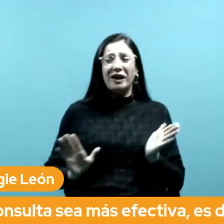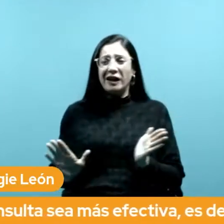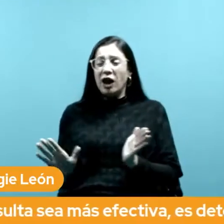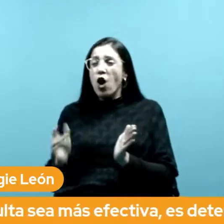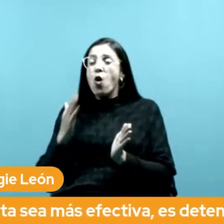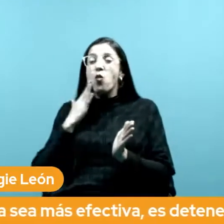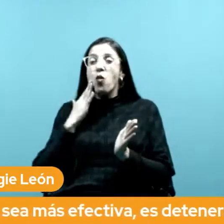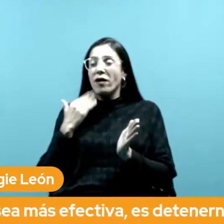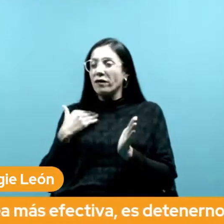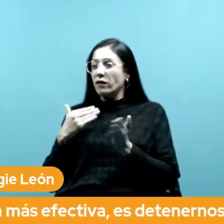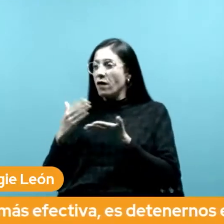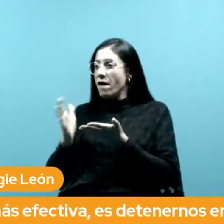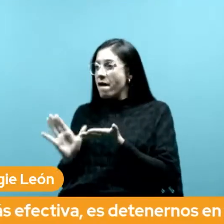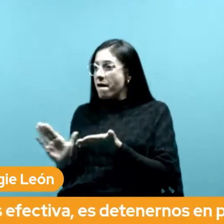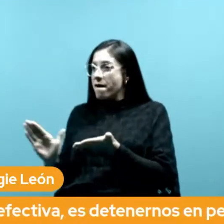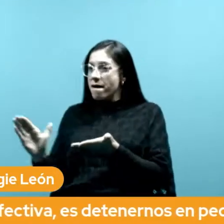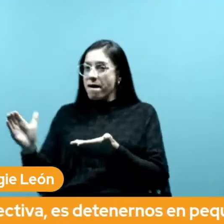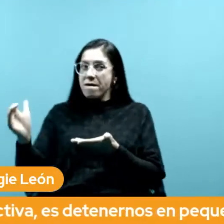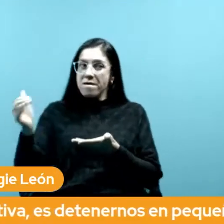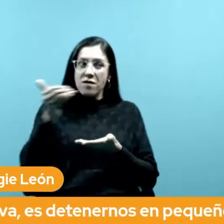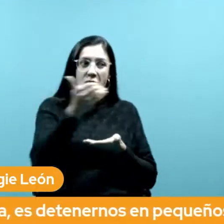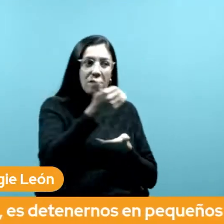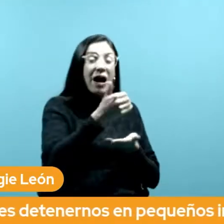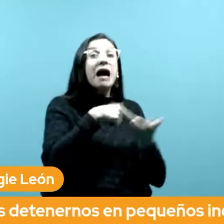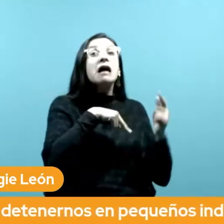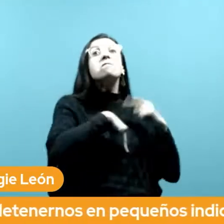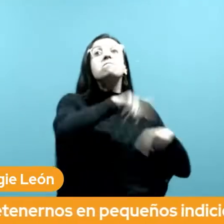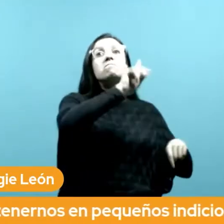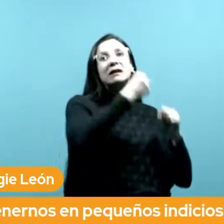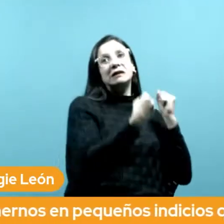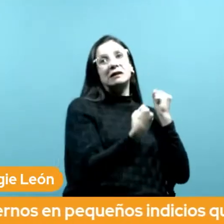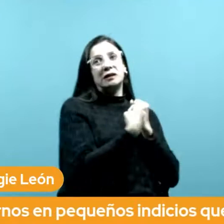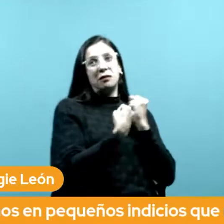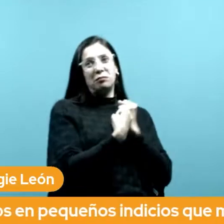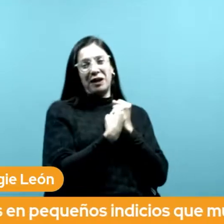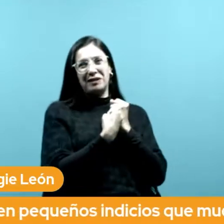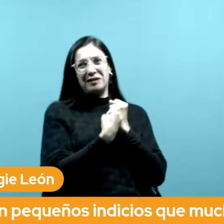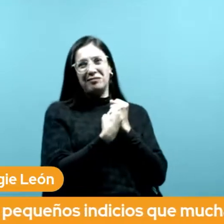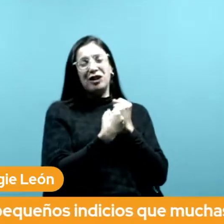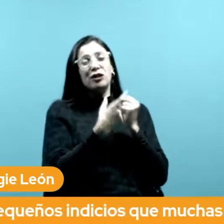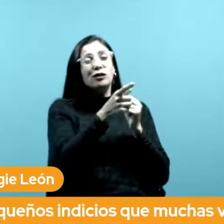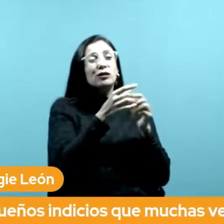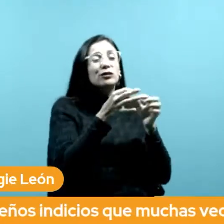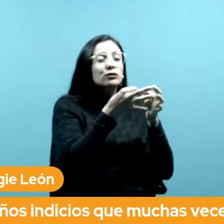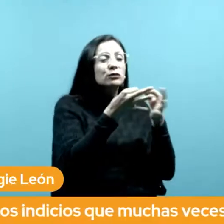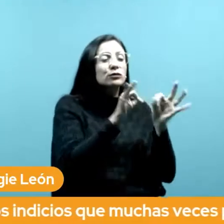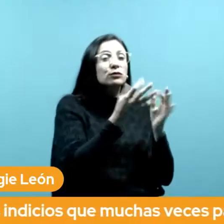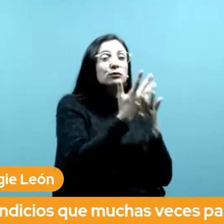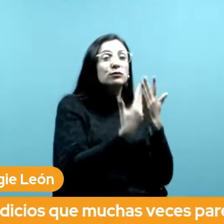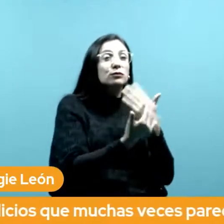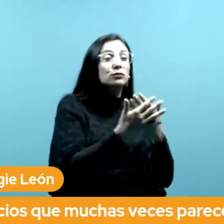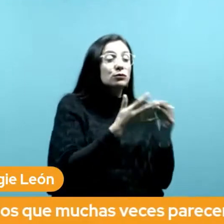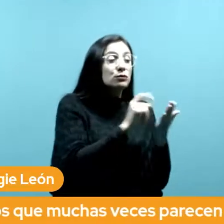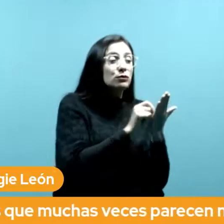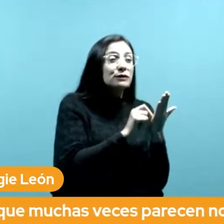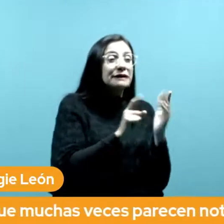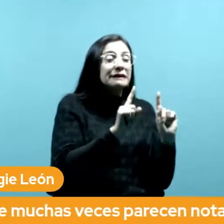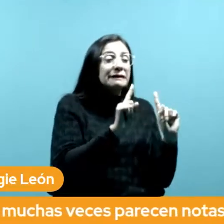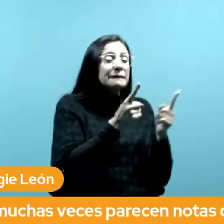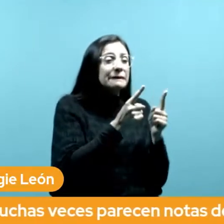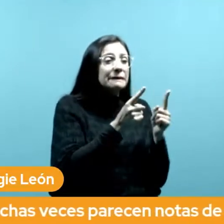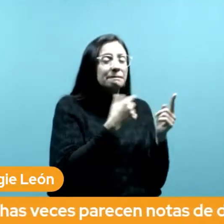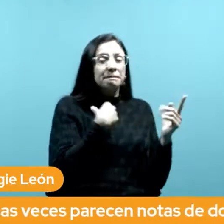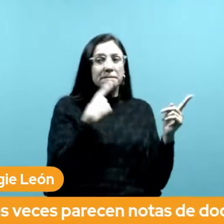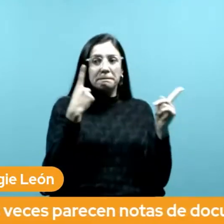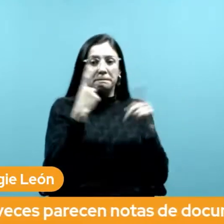una reserva con el tiempo como un despojo más que en la misma en la misma construcción o sea el Estado crea